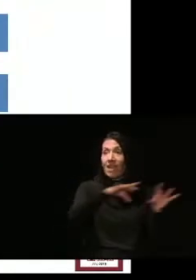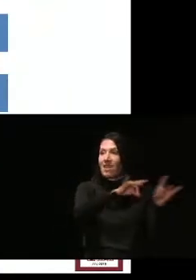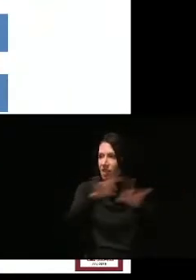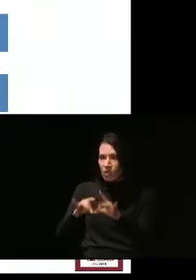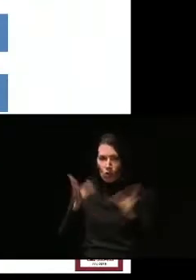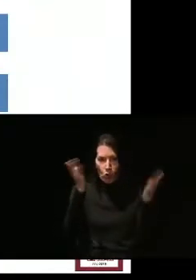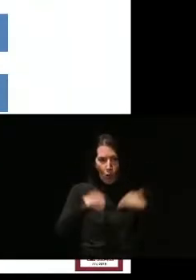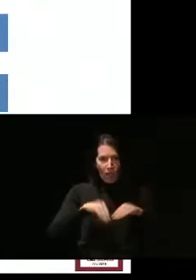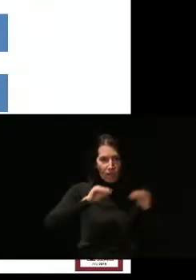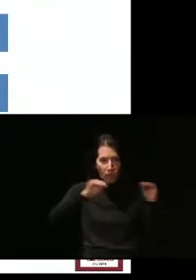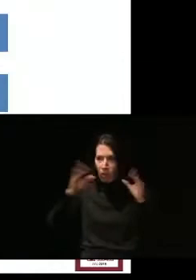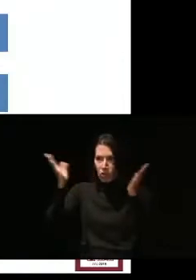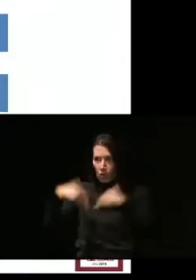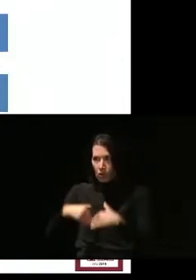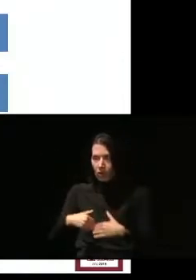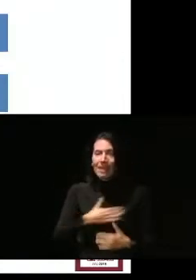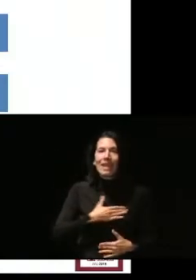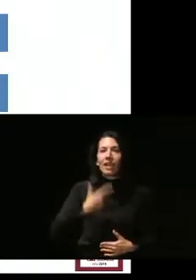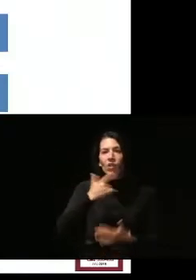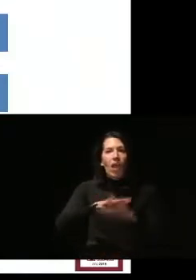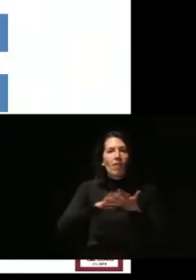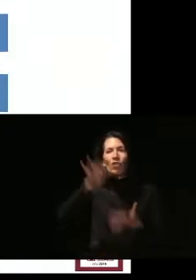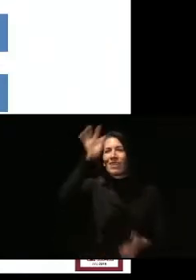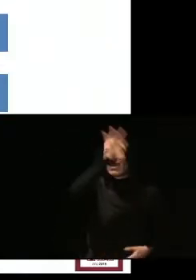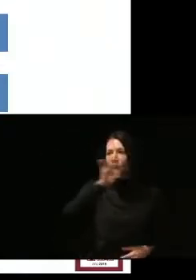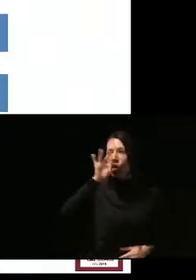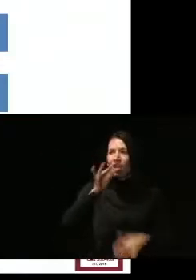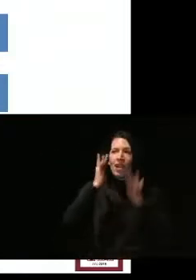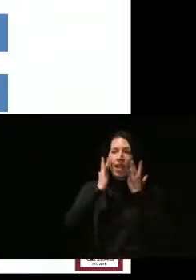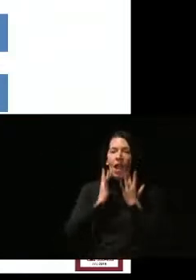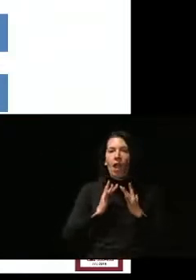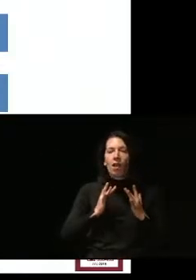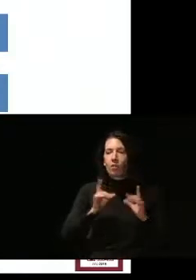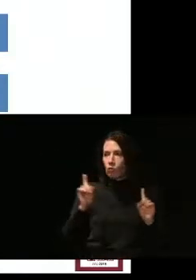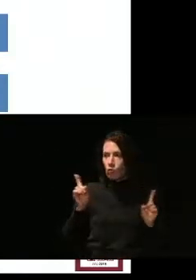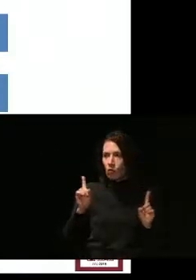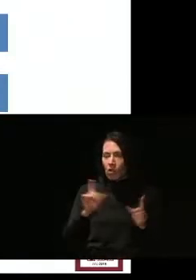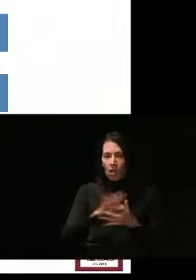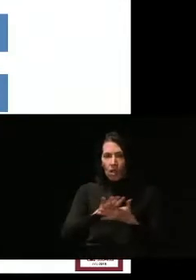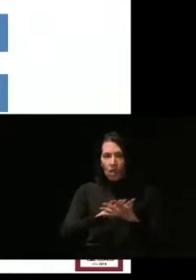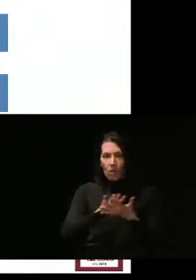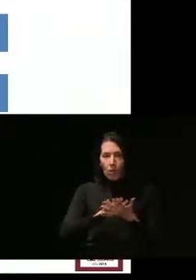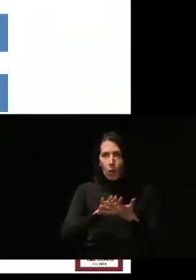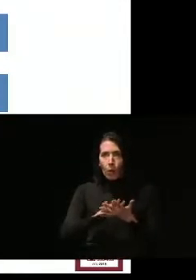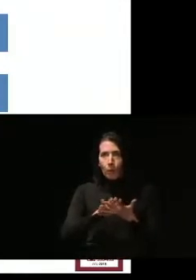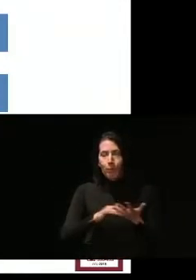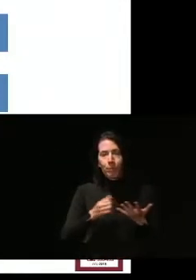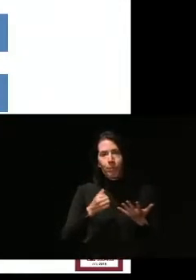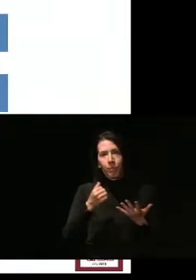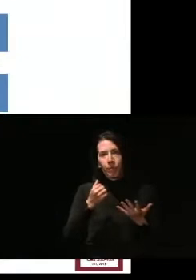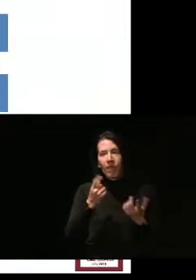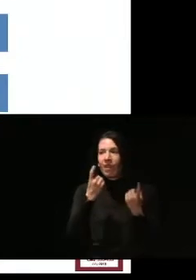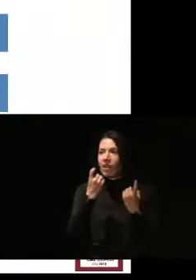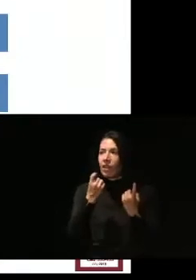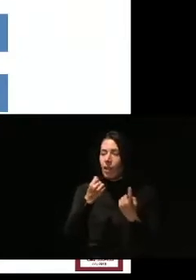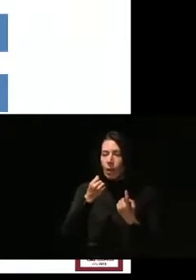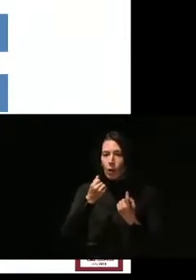como una formación teórica, sino necesitaban una